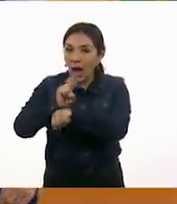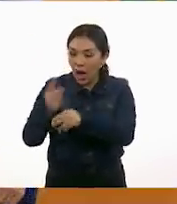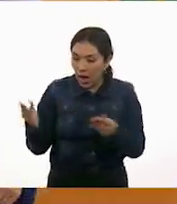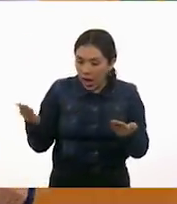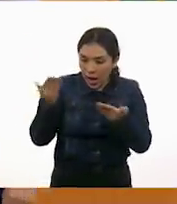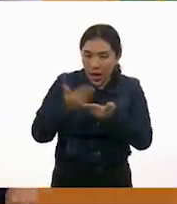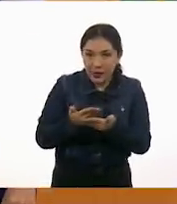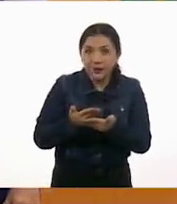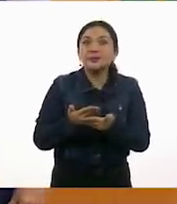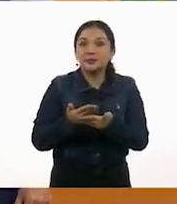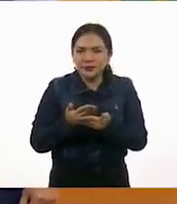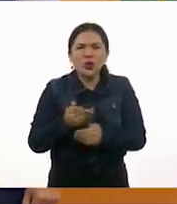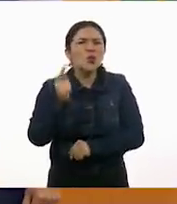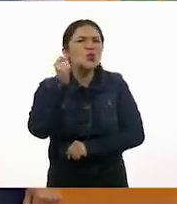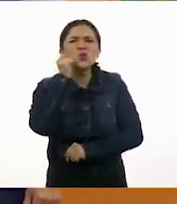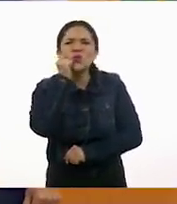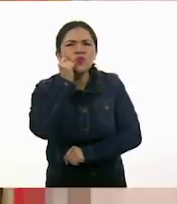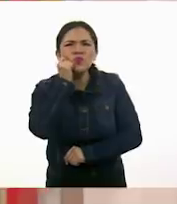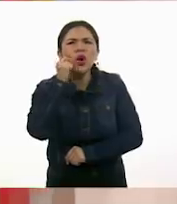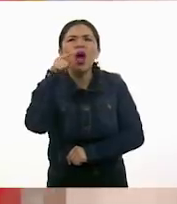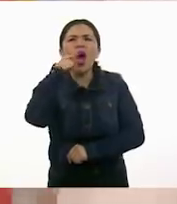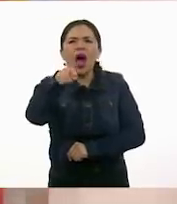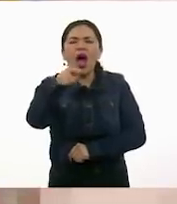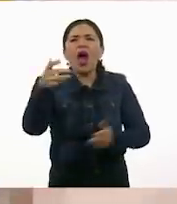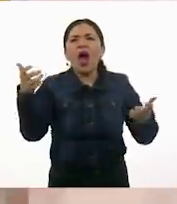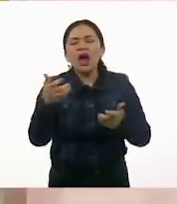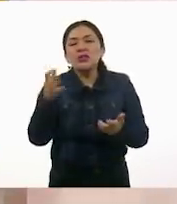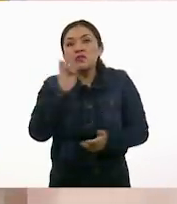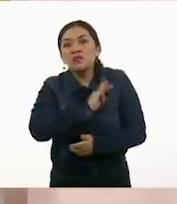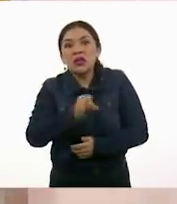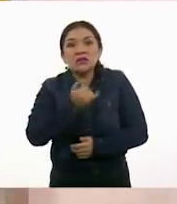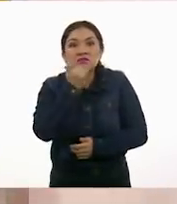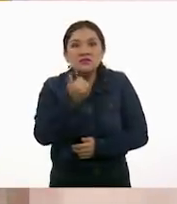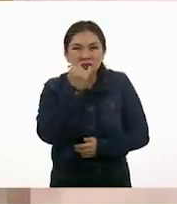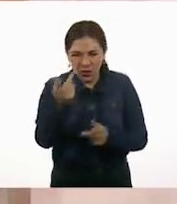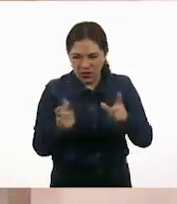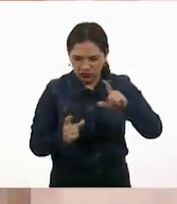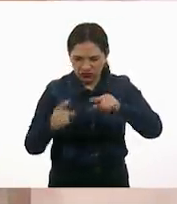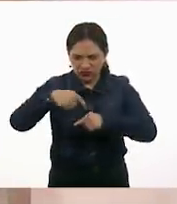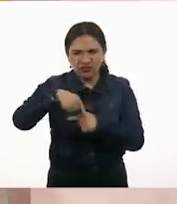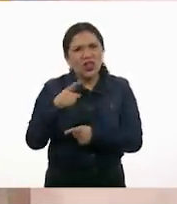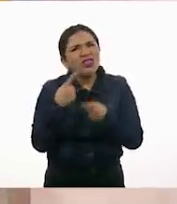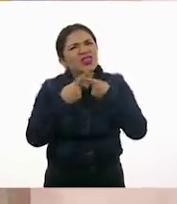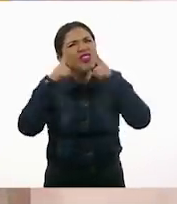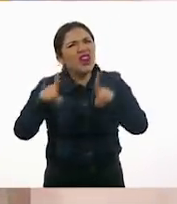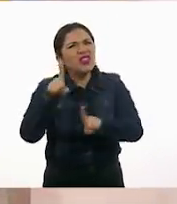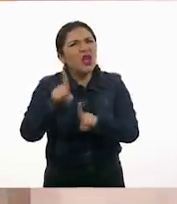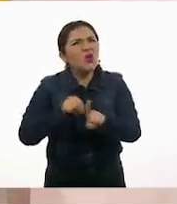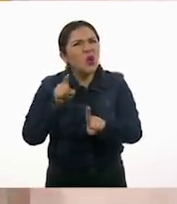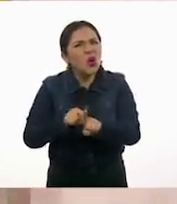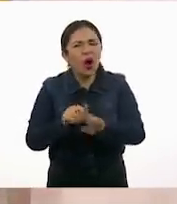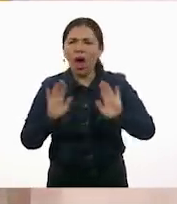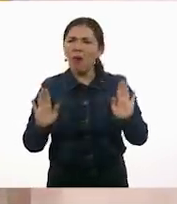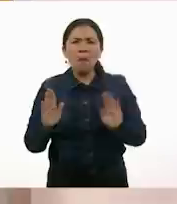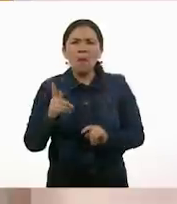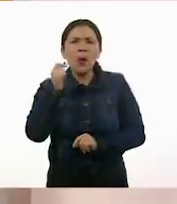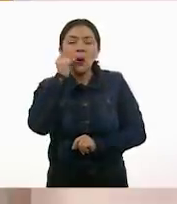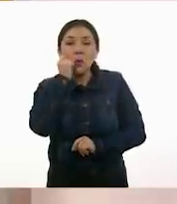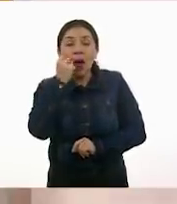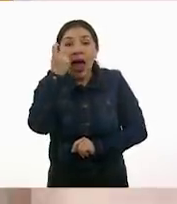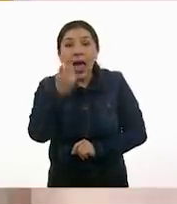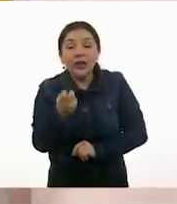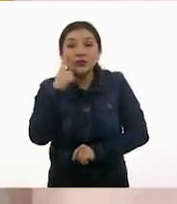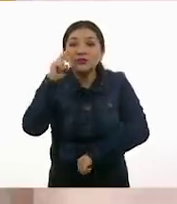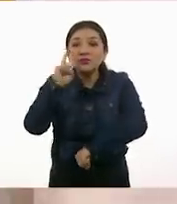Así es. No importa que a lo mejor las piezas de tu tangram sean de diferente color. Lo importante